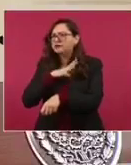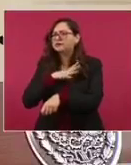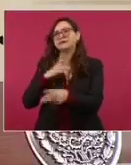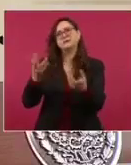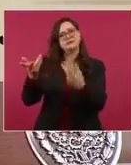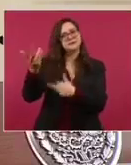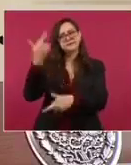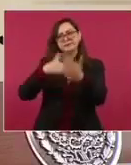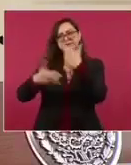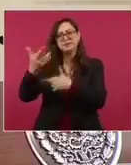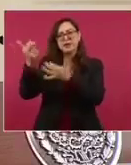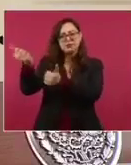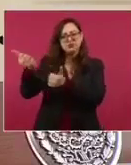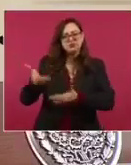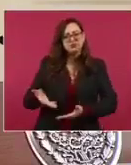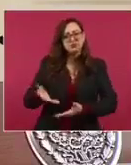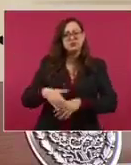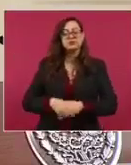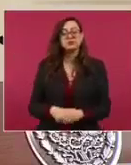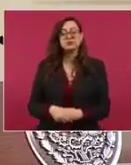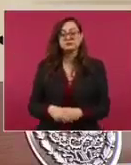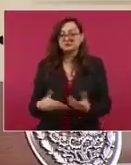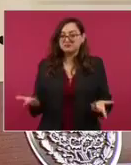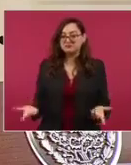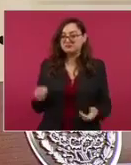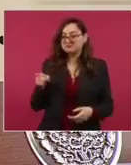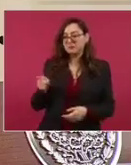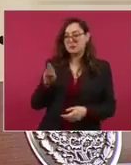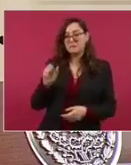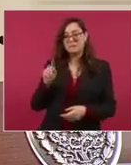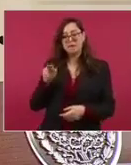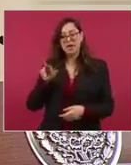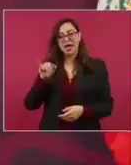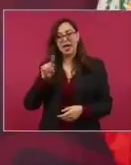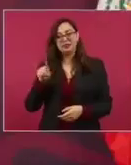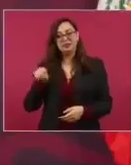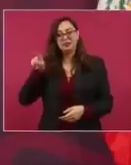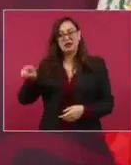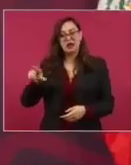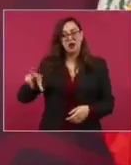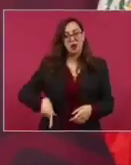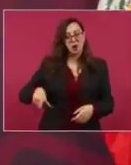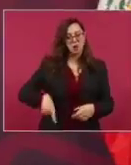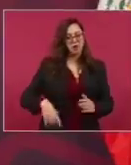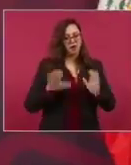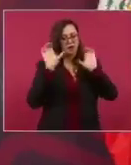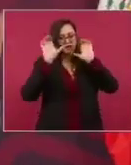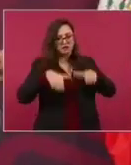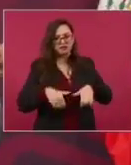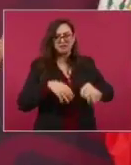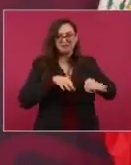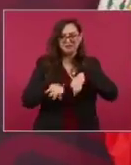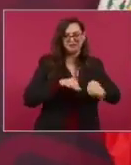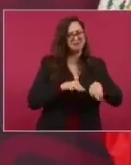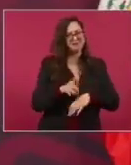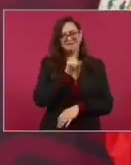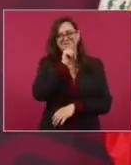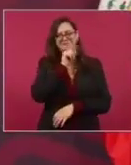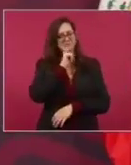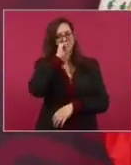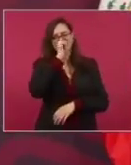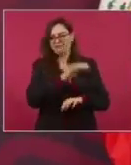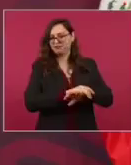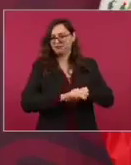Beatriz, desde el principio, dijo que no iba ella a ser primera dama, ni trabaja en el gobierno,